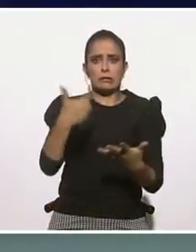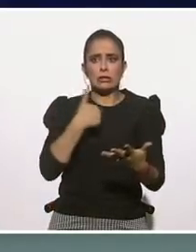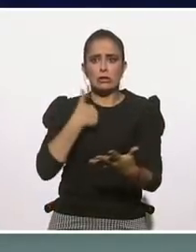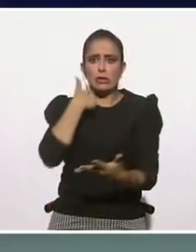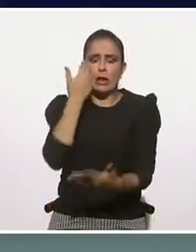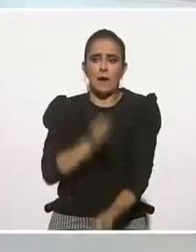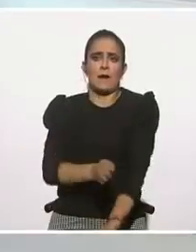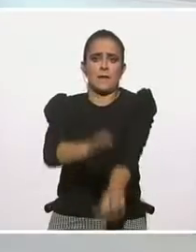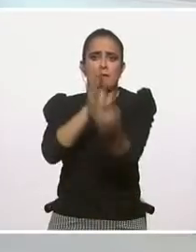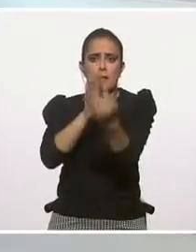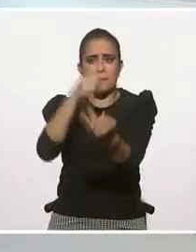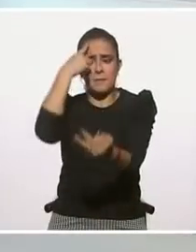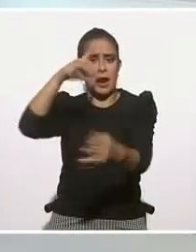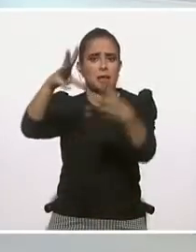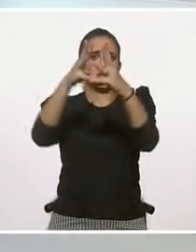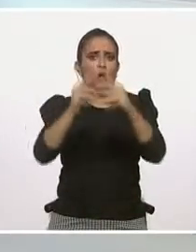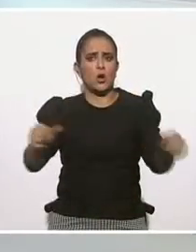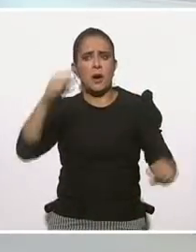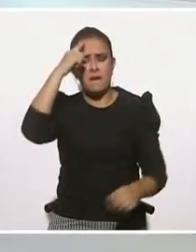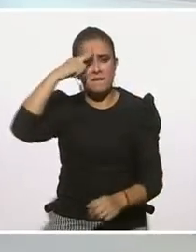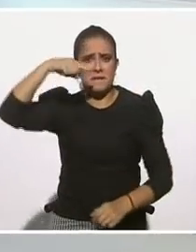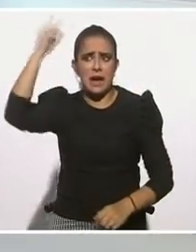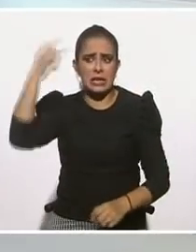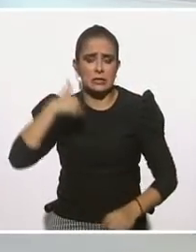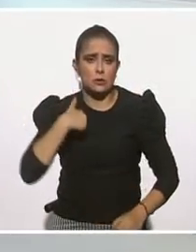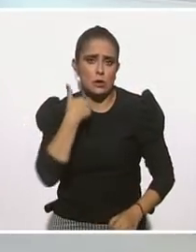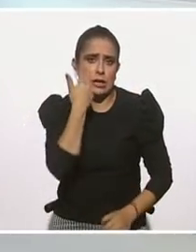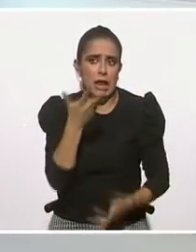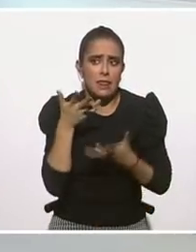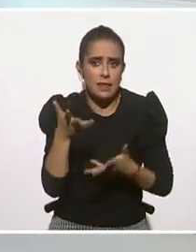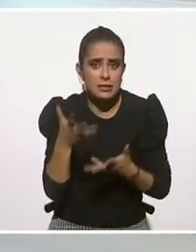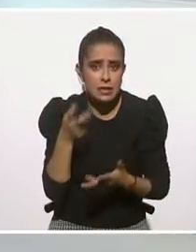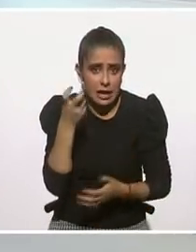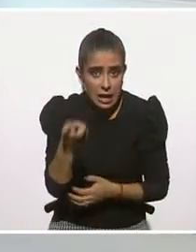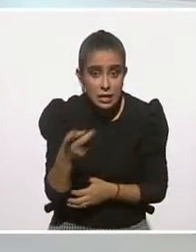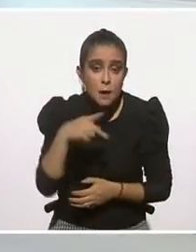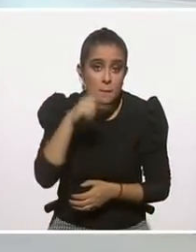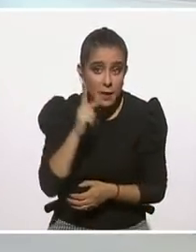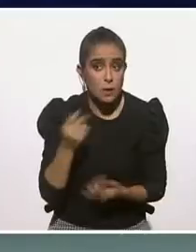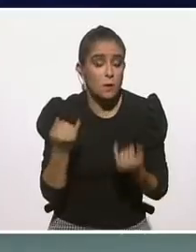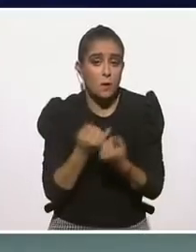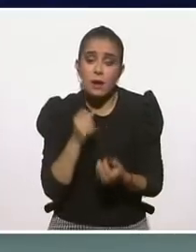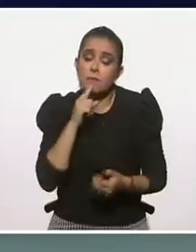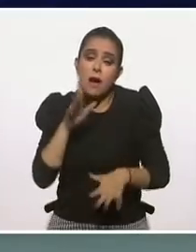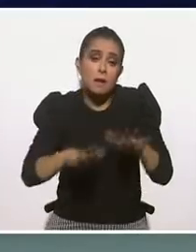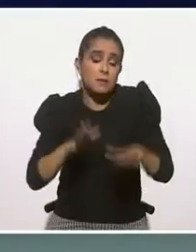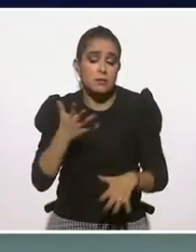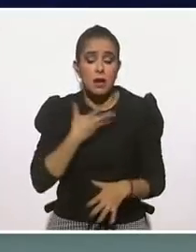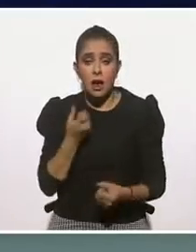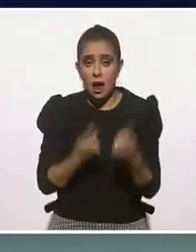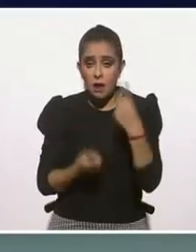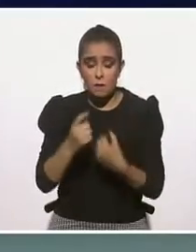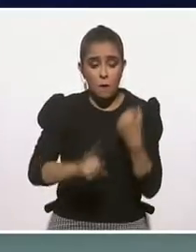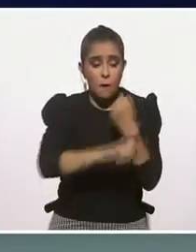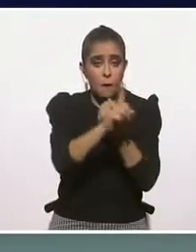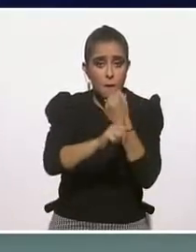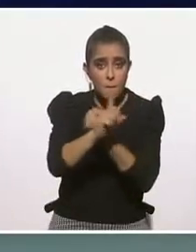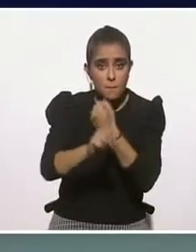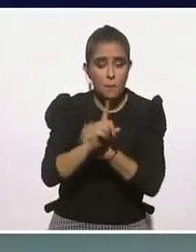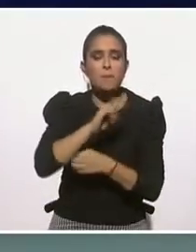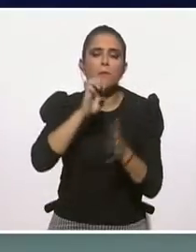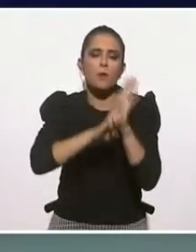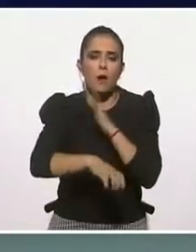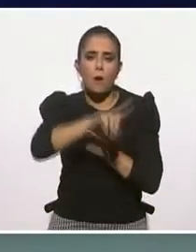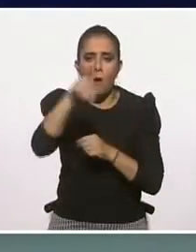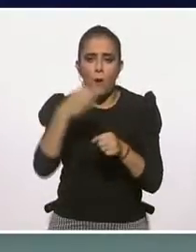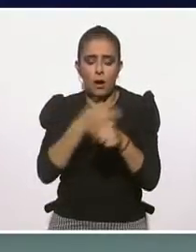creer que lo vamos a lograr. Hablamos mucho de la parte espiritual, pero también hablamos mucho de la parte científica. Si una crisis en su casa, si estamos en confinamiento,